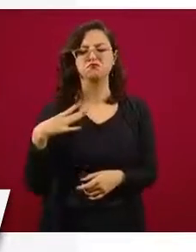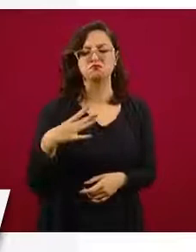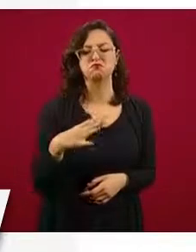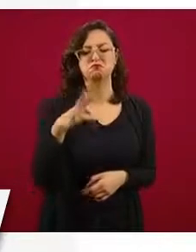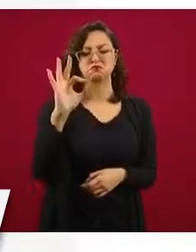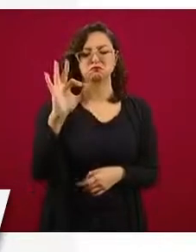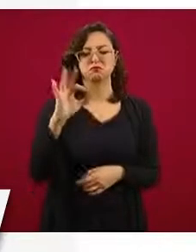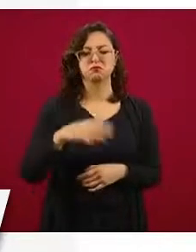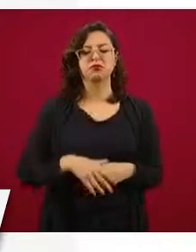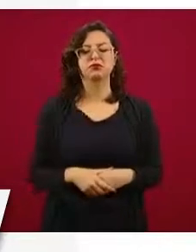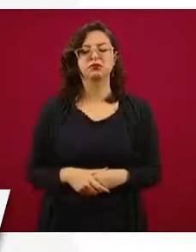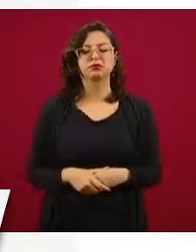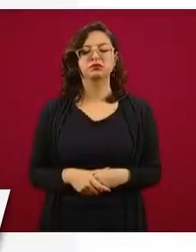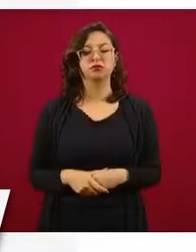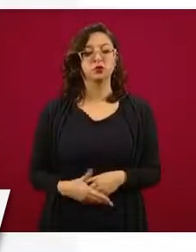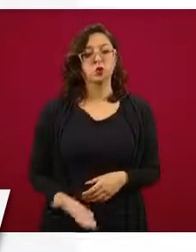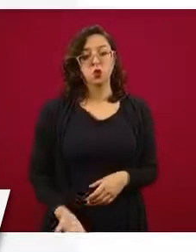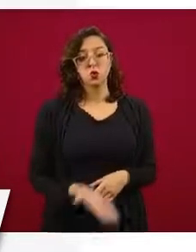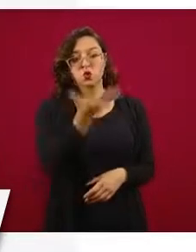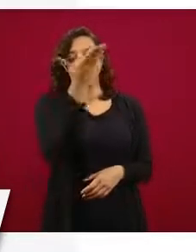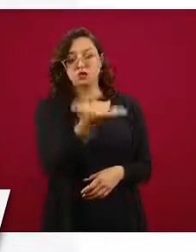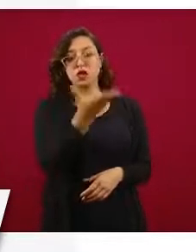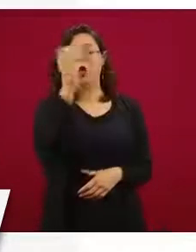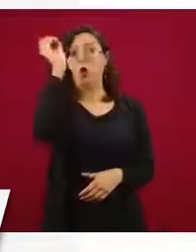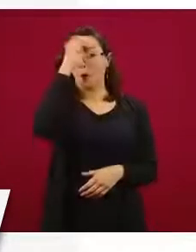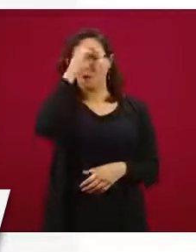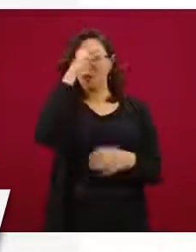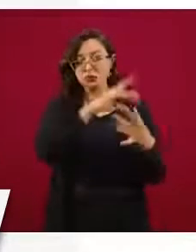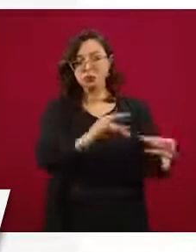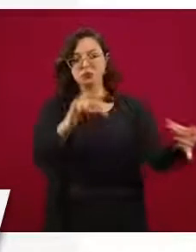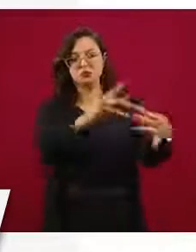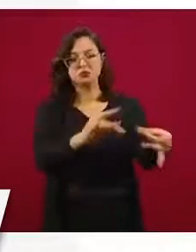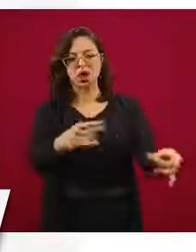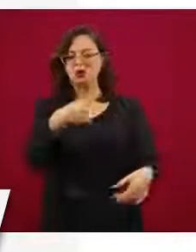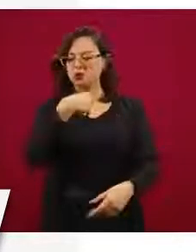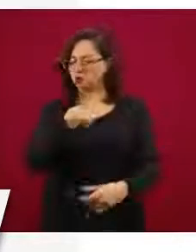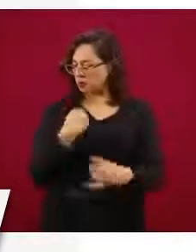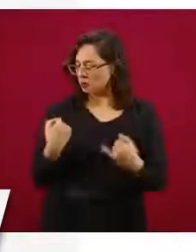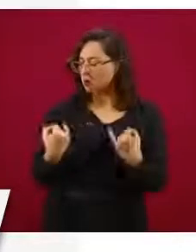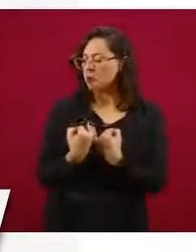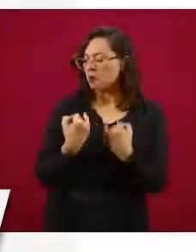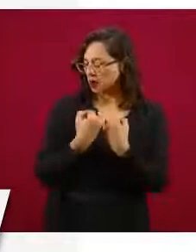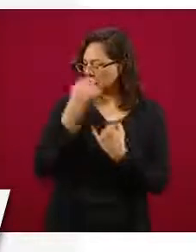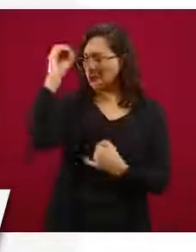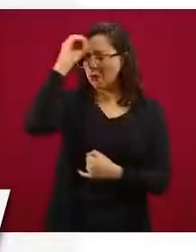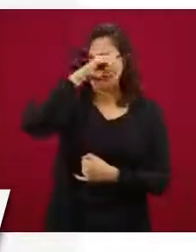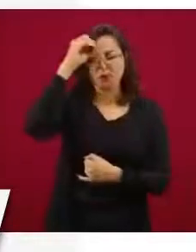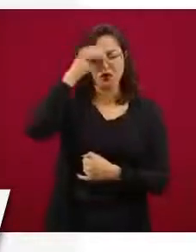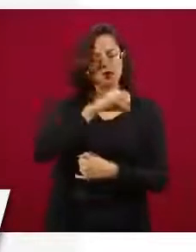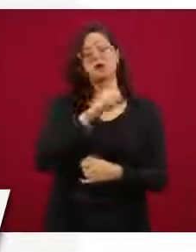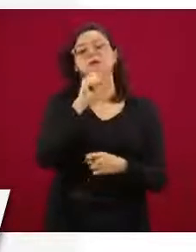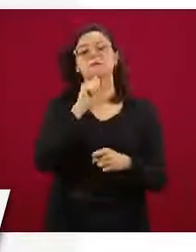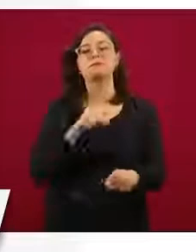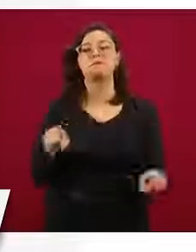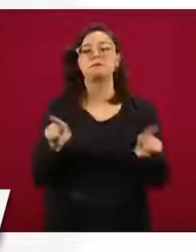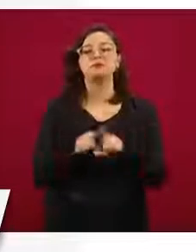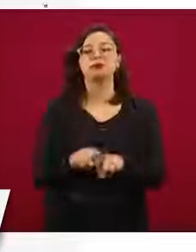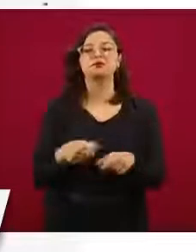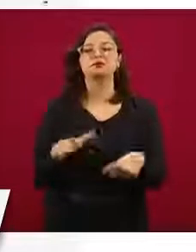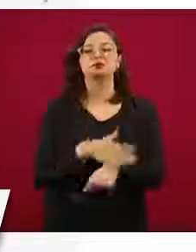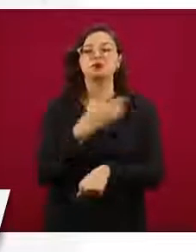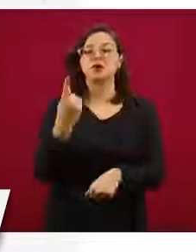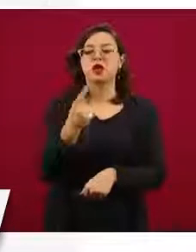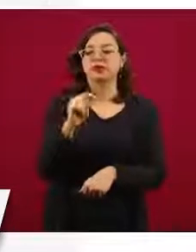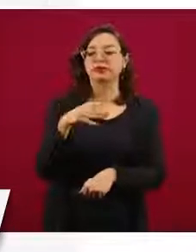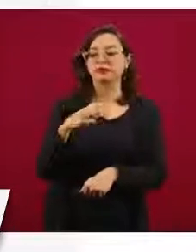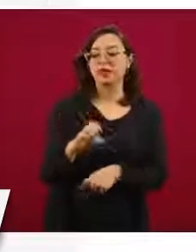Coincido plenamente con usted, el TEMEC será un importante instrumento para fortalecer a los tres países y